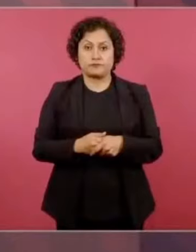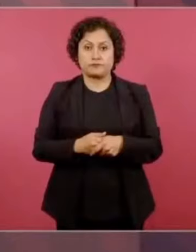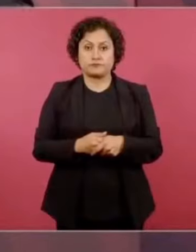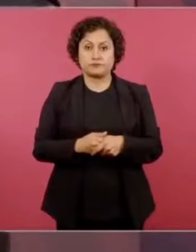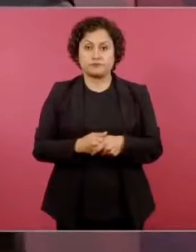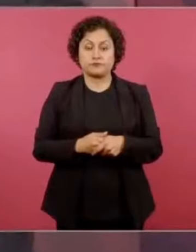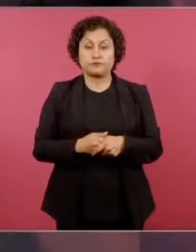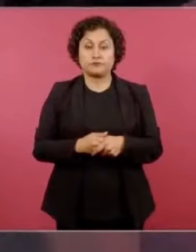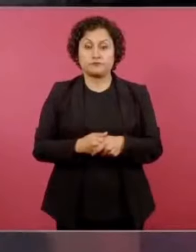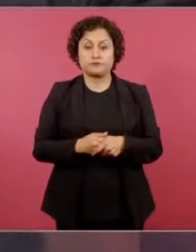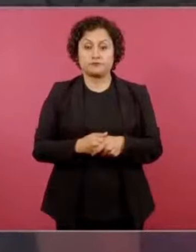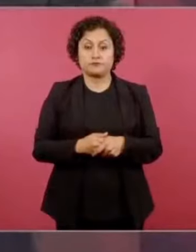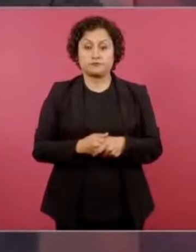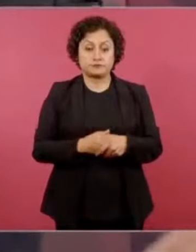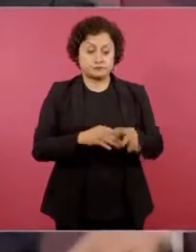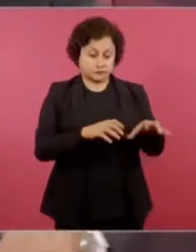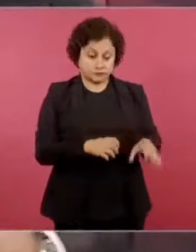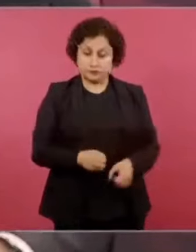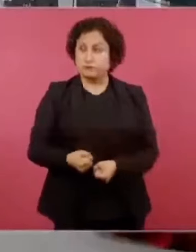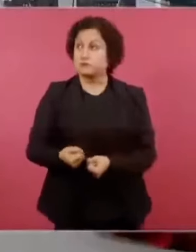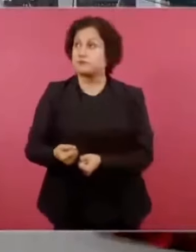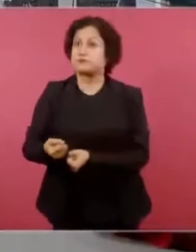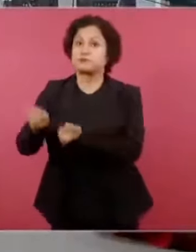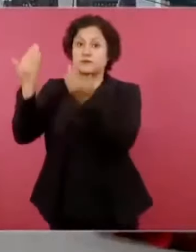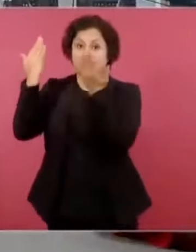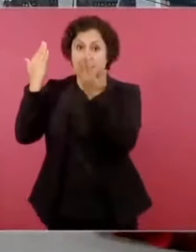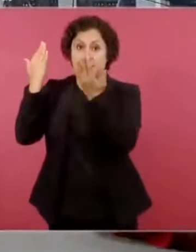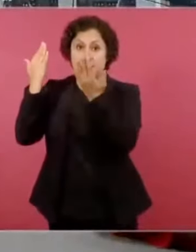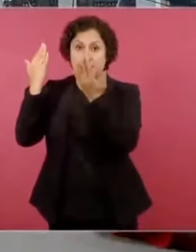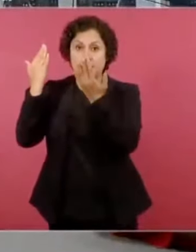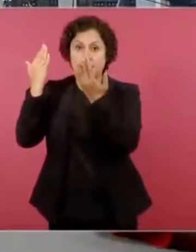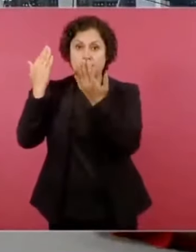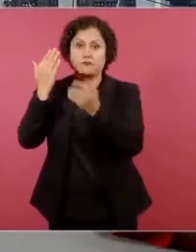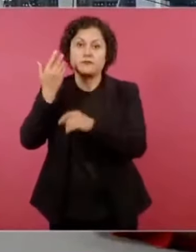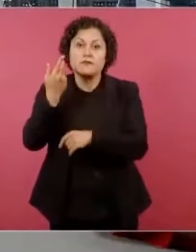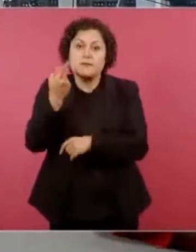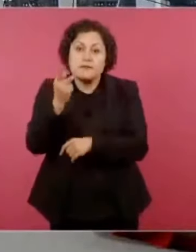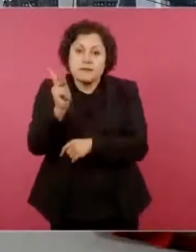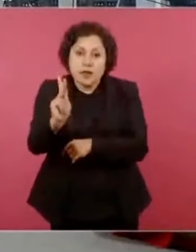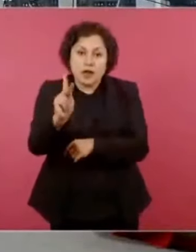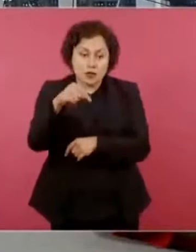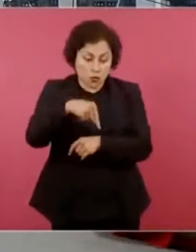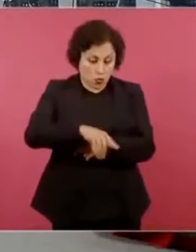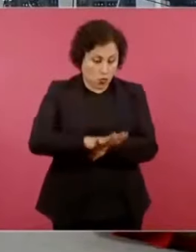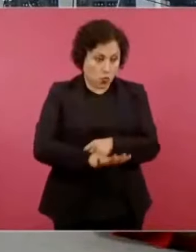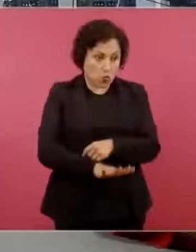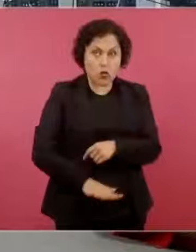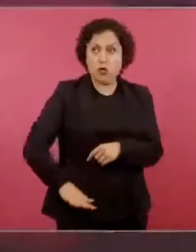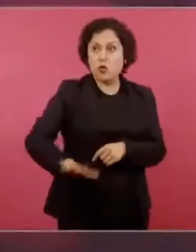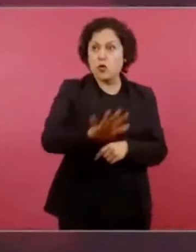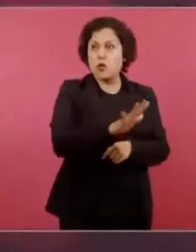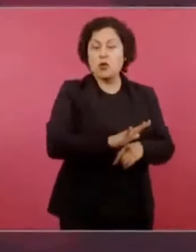esto, de edificios, templos,